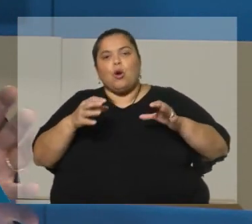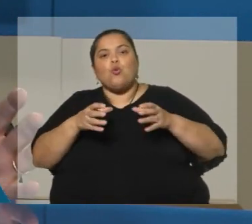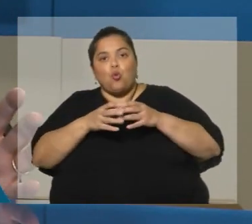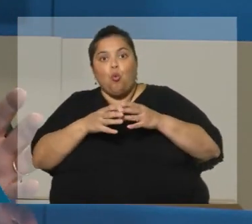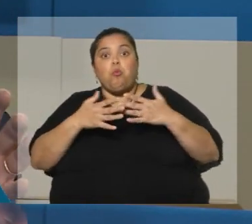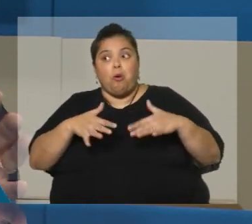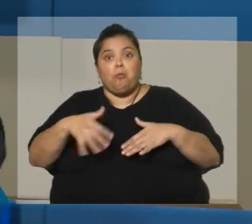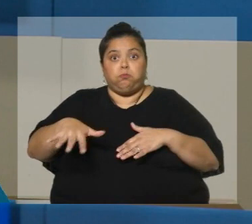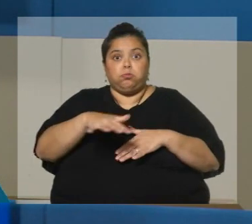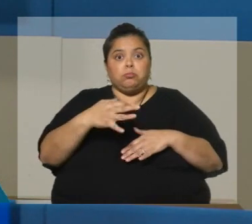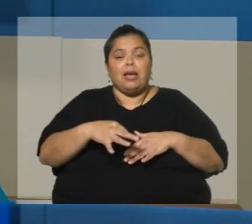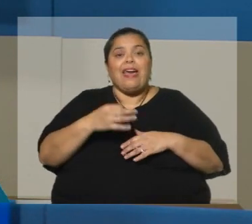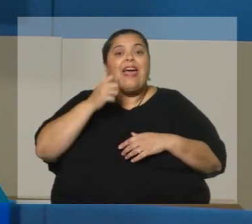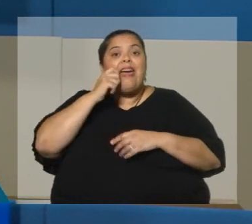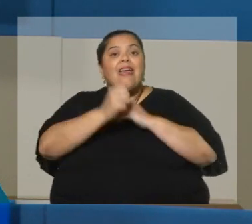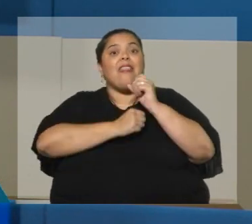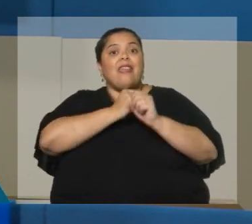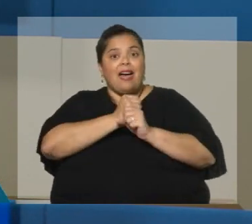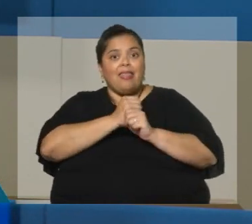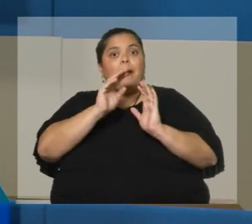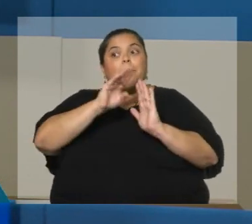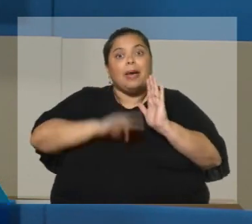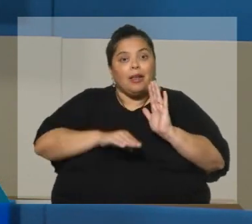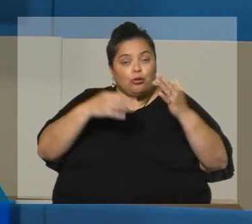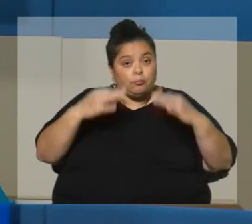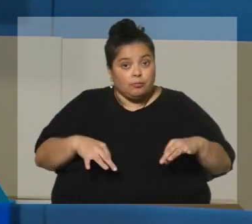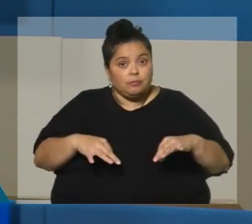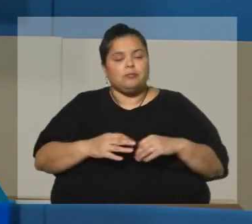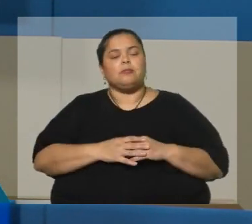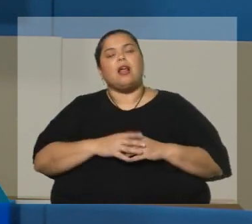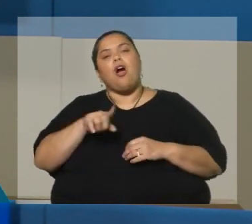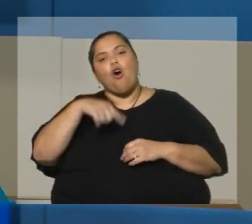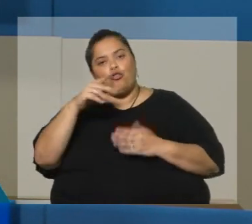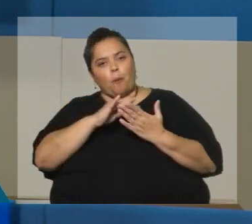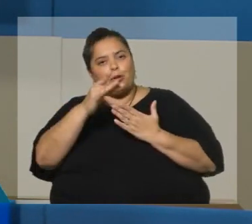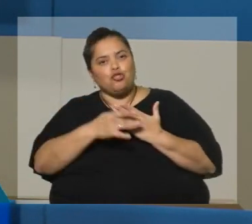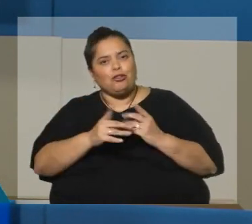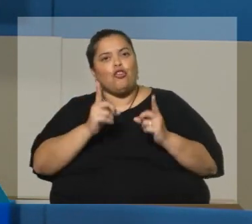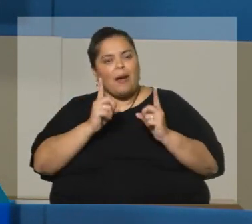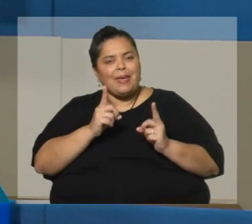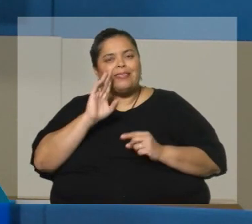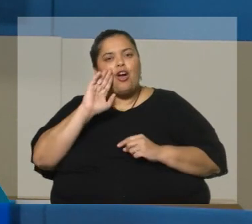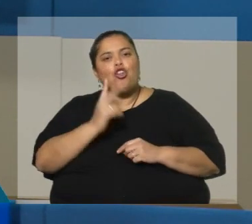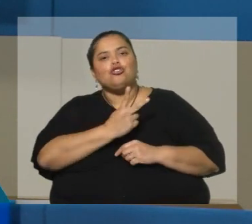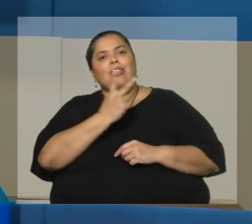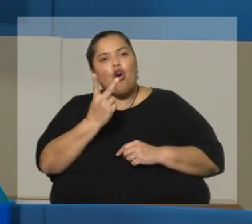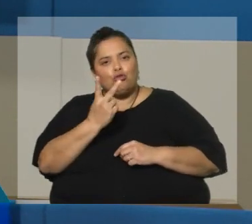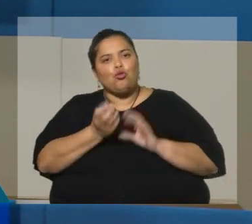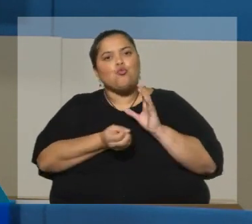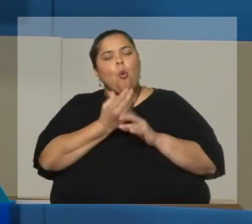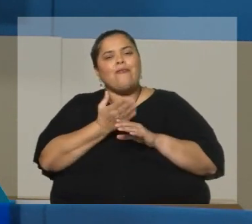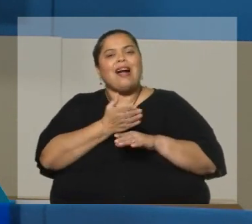una edad bonificada en virtud de esto. Por otro lado, el proyecto reconoce dos nuevas causales de